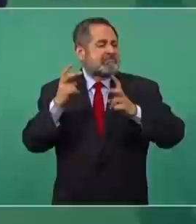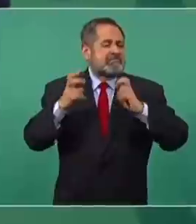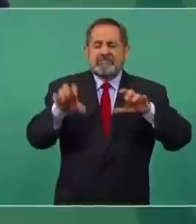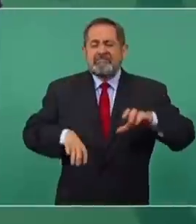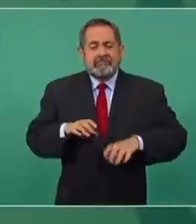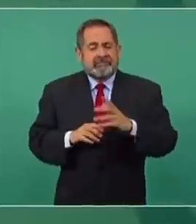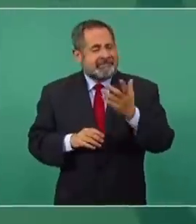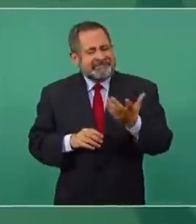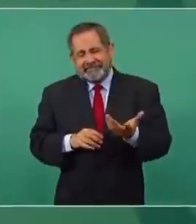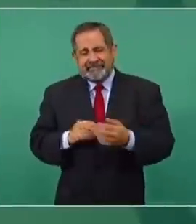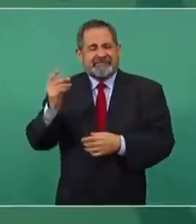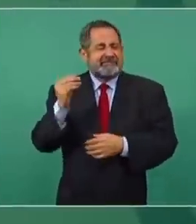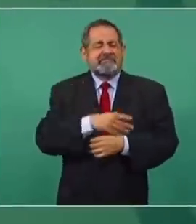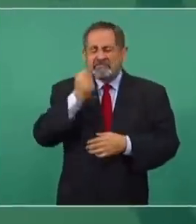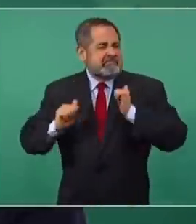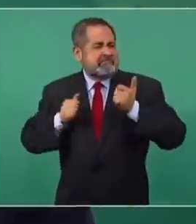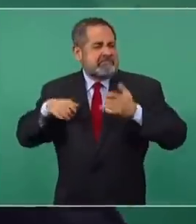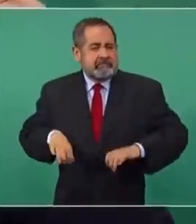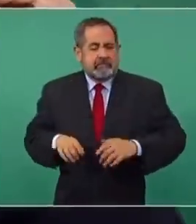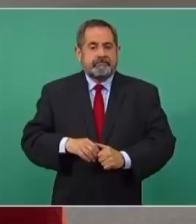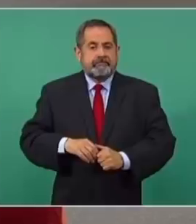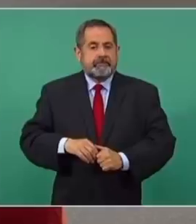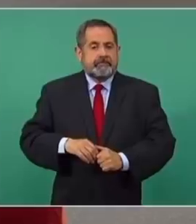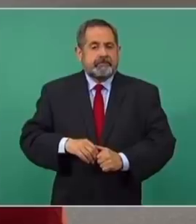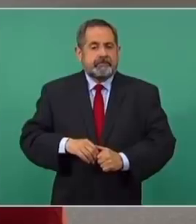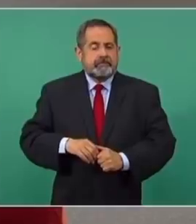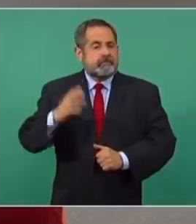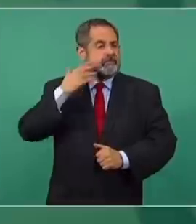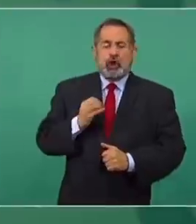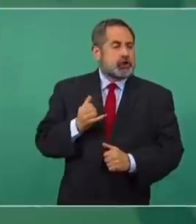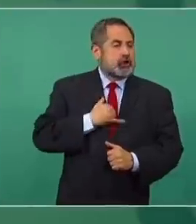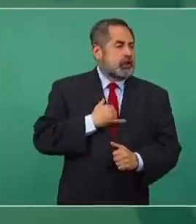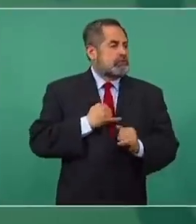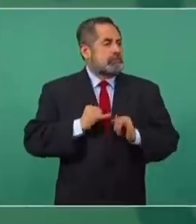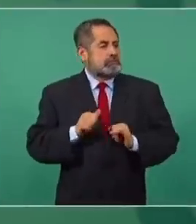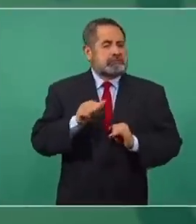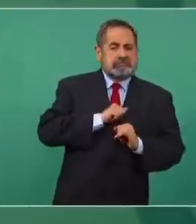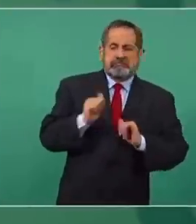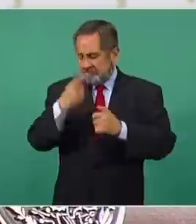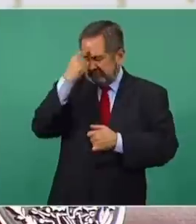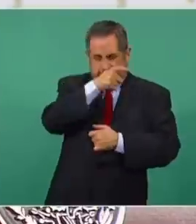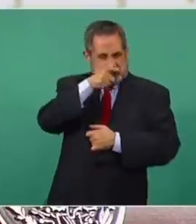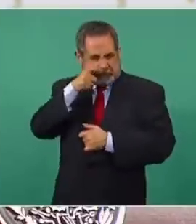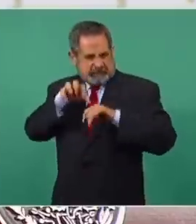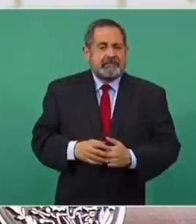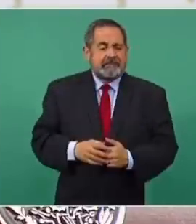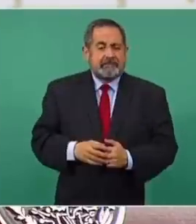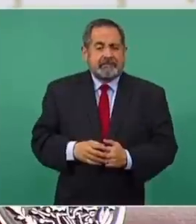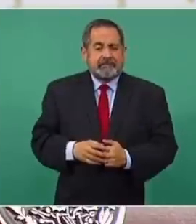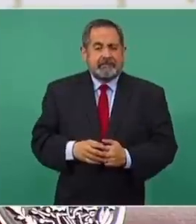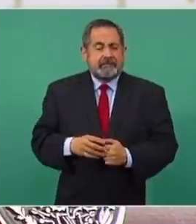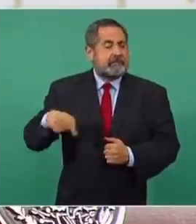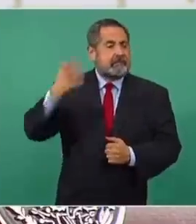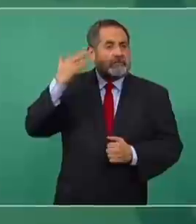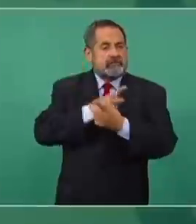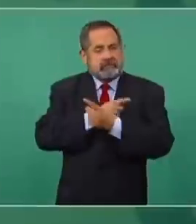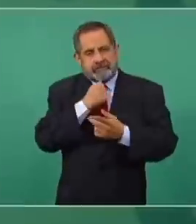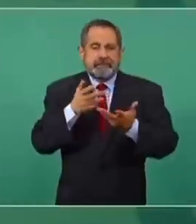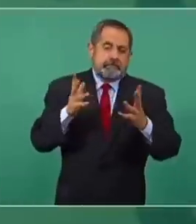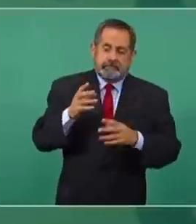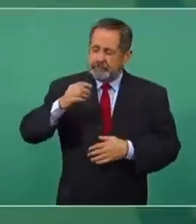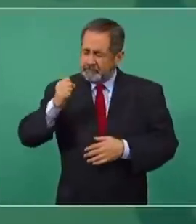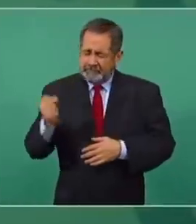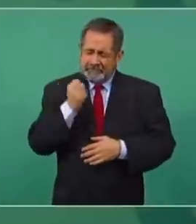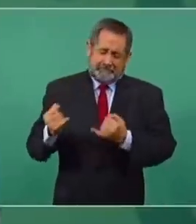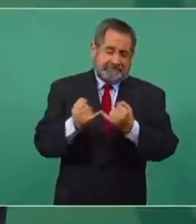no importaba cómo lo hacían. Era el individualismo, el afán de lucro, lo material, pérdida de valores. Afortunadamente,